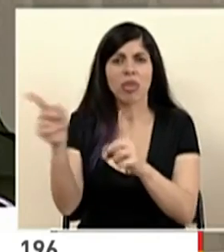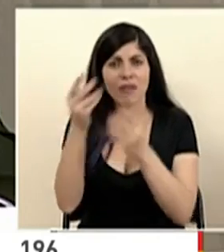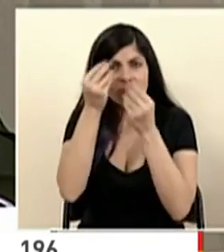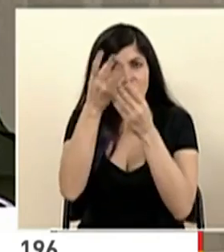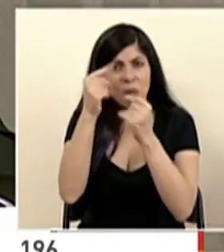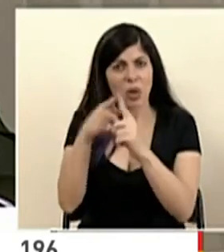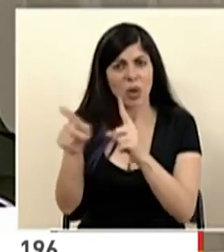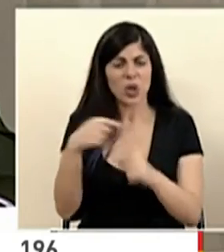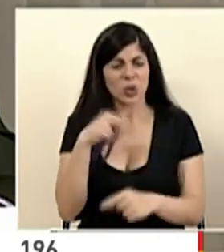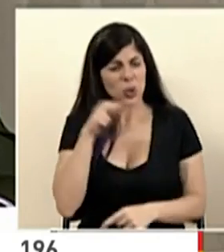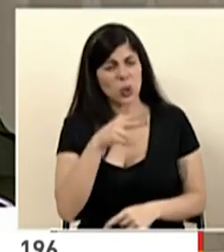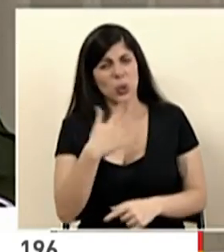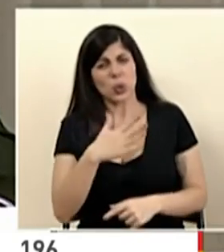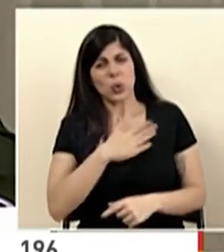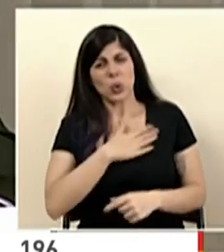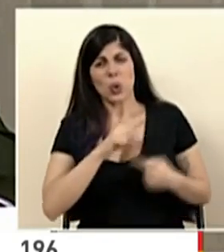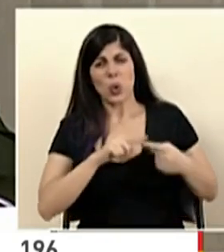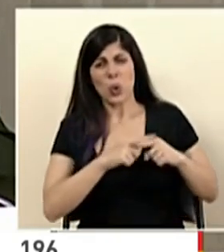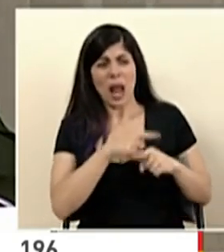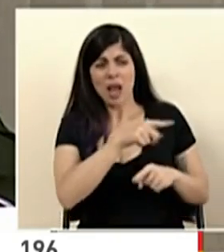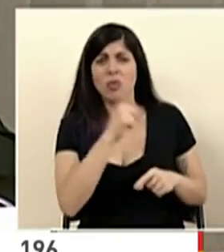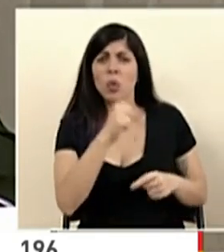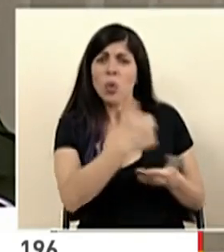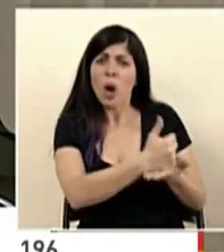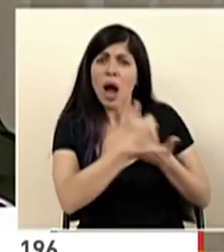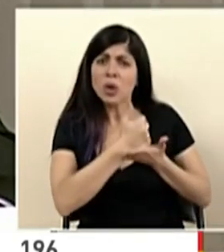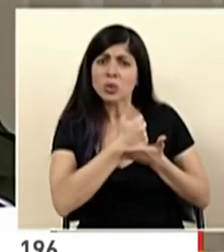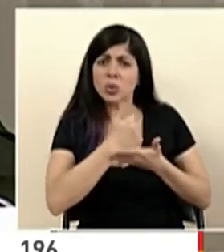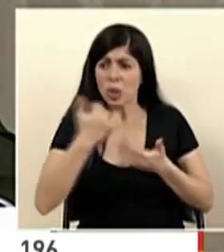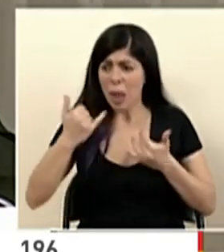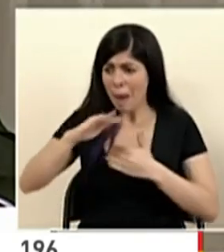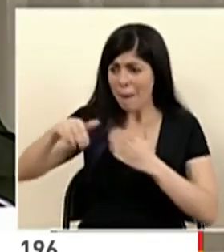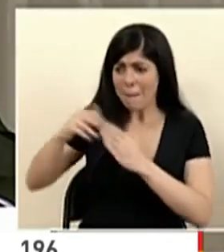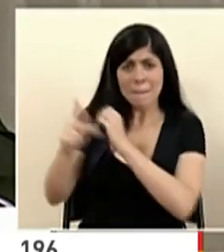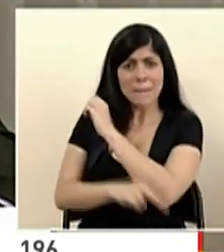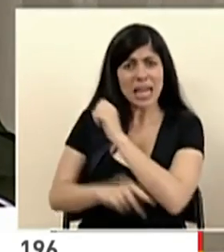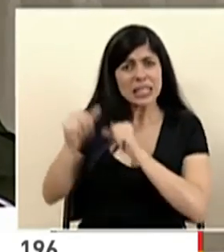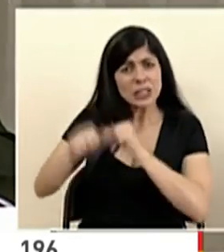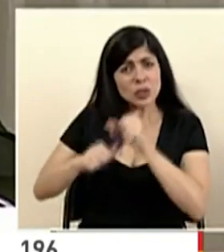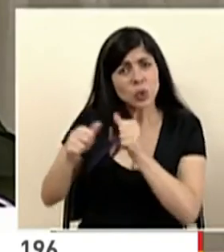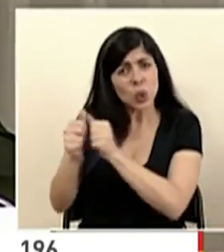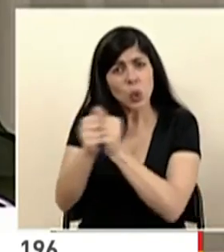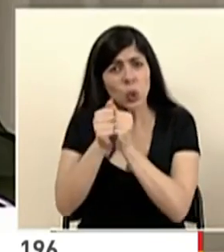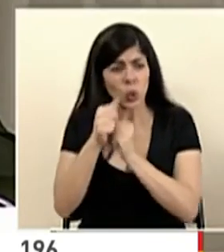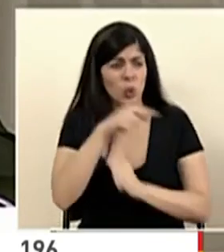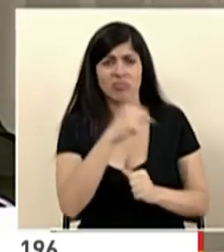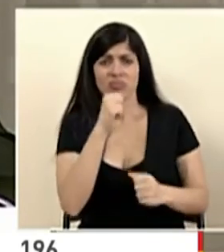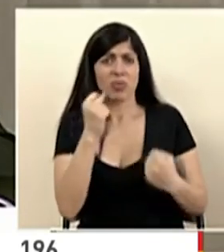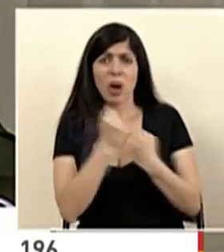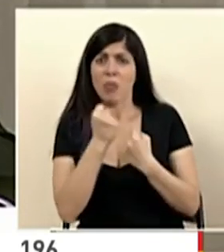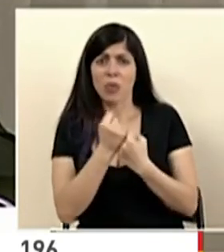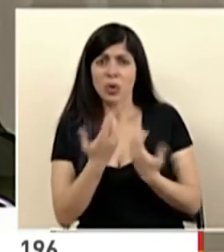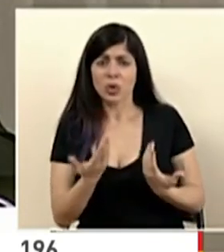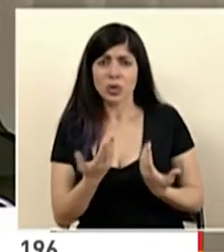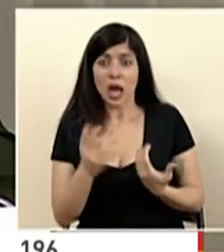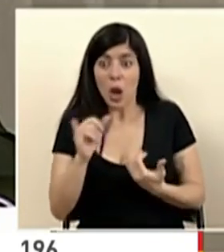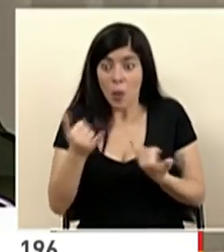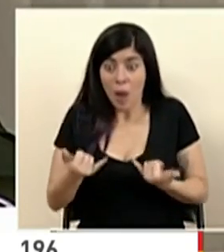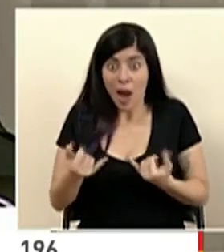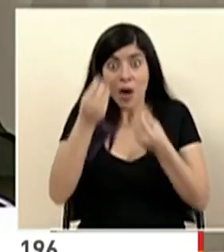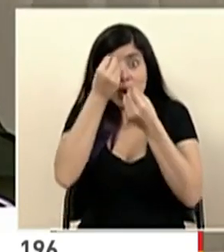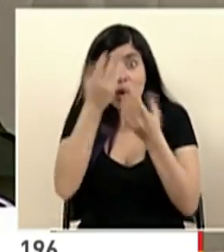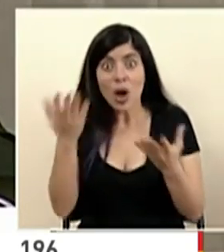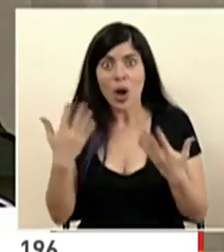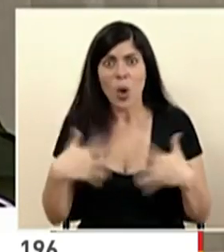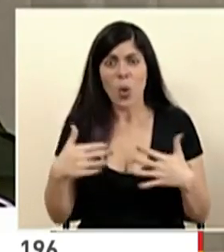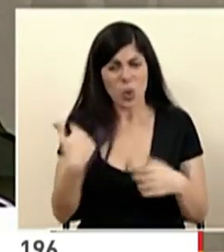Eso me duele porque no suma al esfuerzo país de unión, como esto tan maravilloso que se está anunciando hoy. Somos